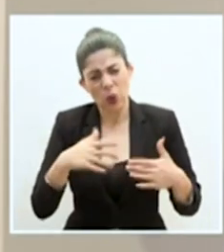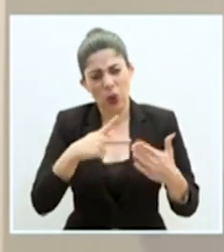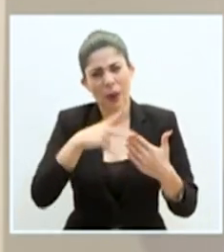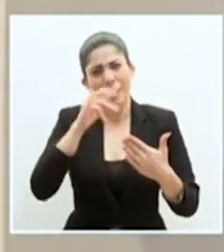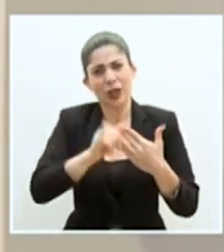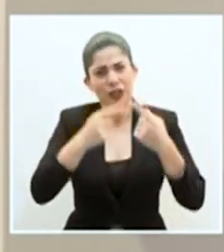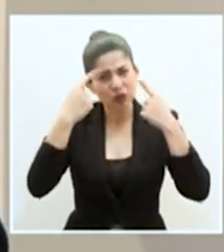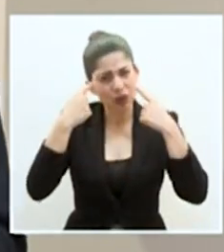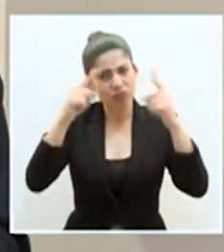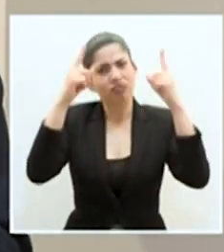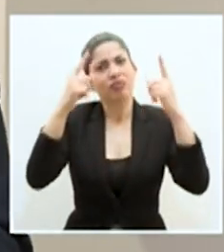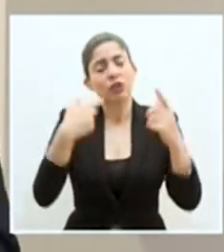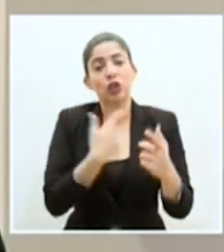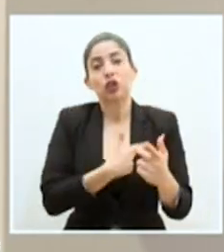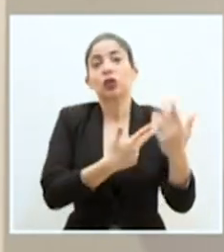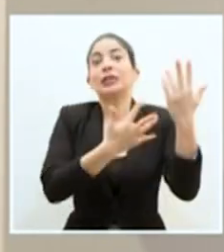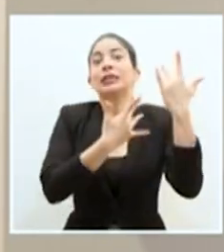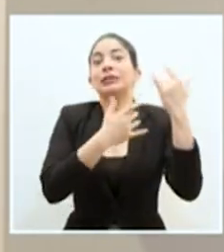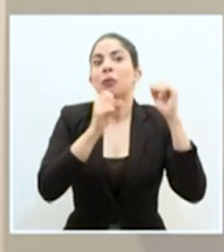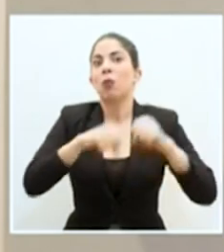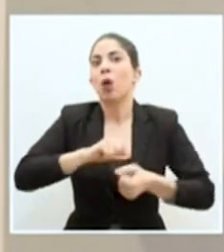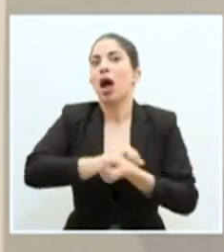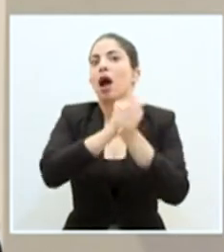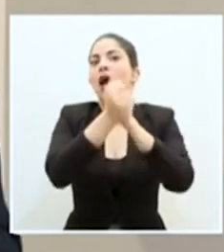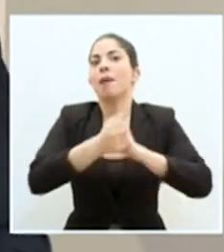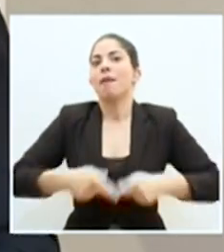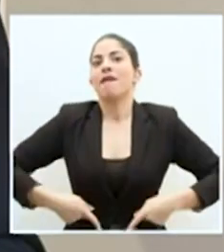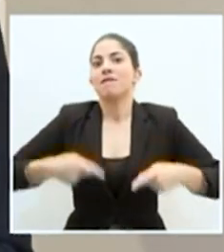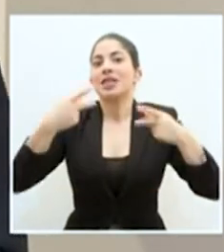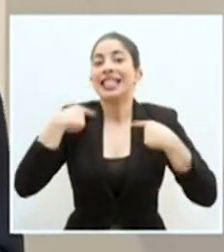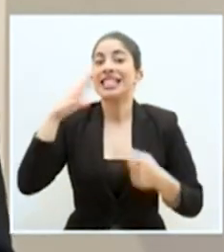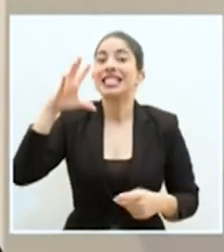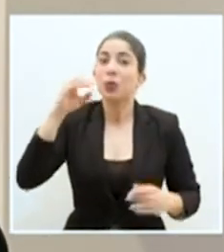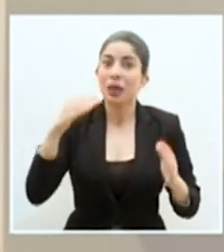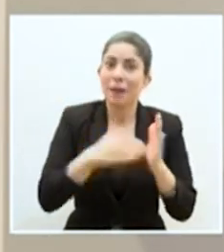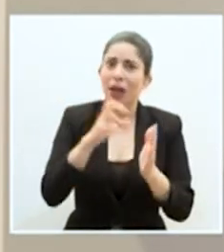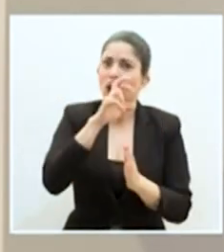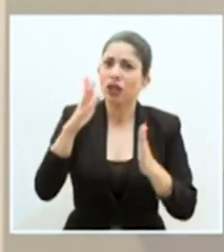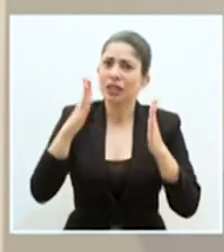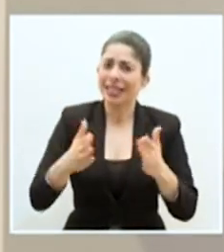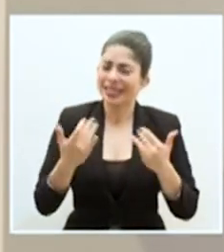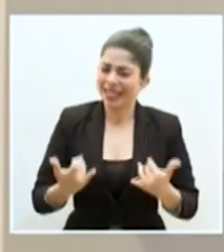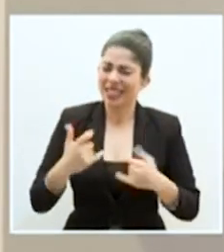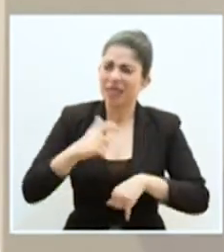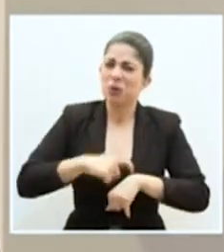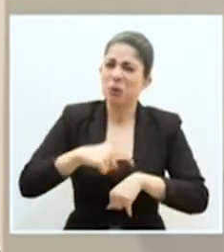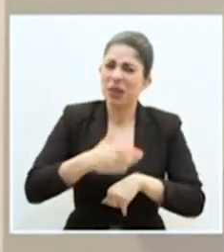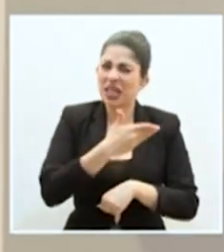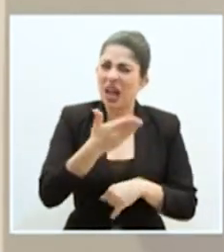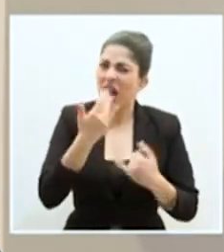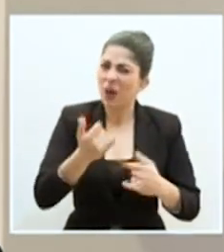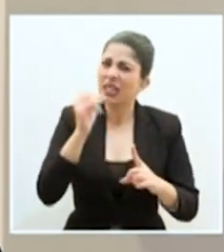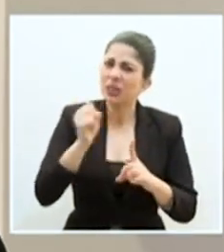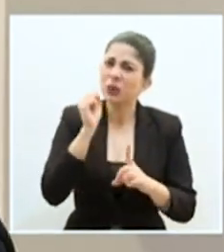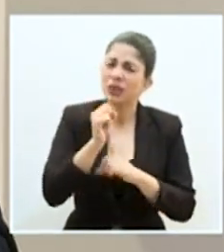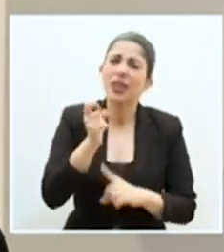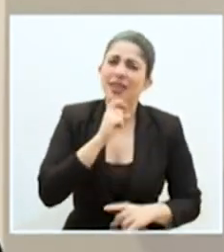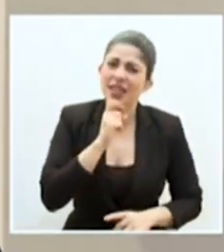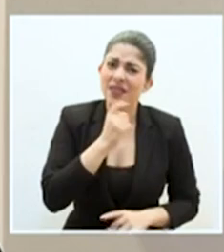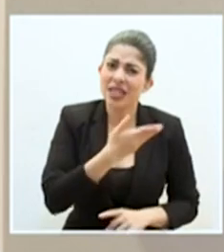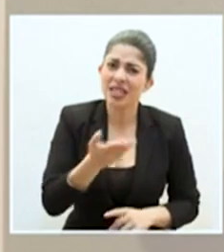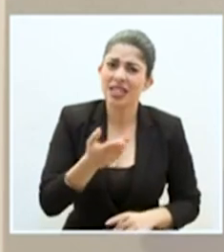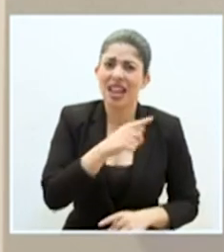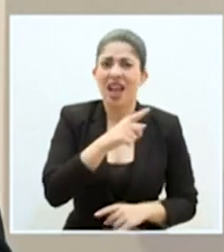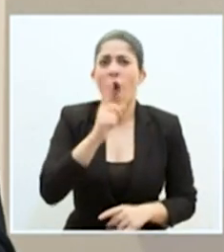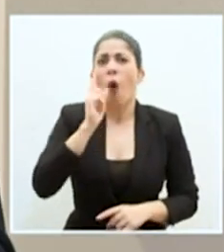proyecto posible, que esperamos pueda cambiar la vida de 50 mil costarricenses que en este momento están pasando un momento difícil, que